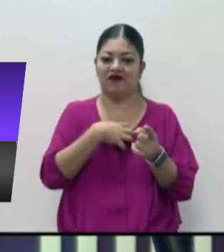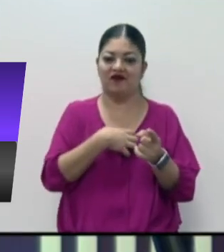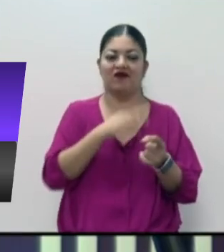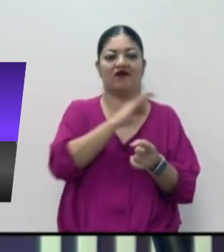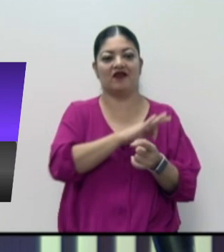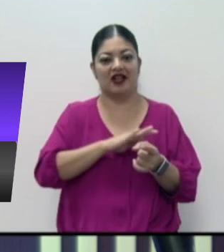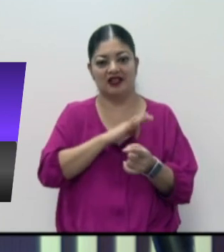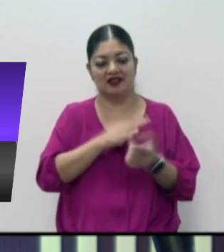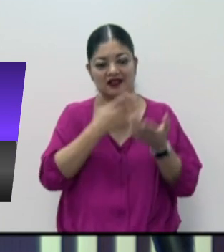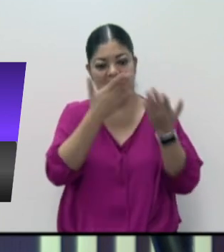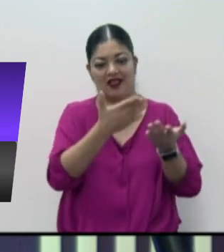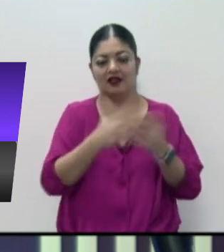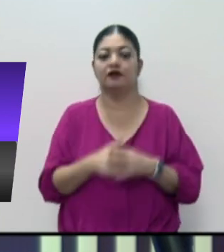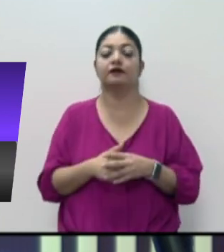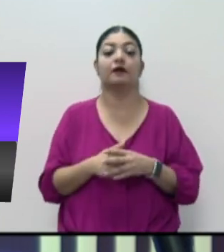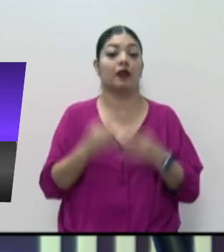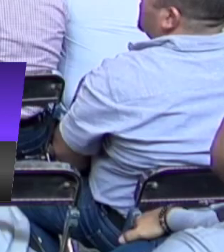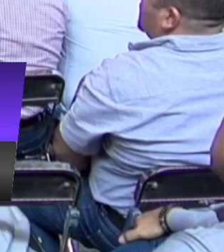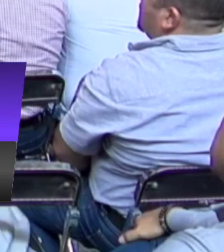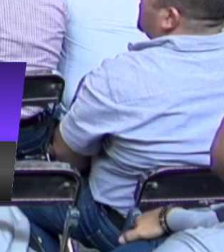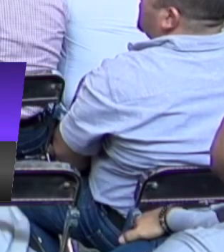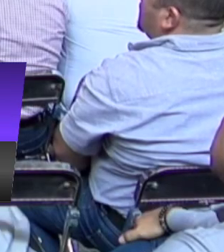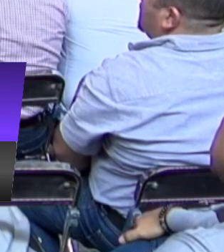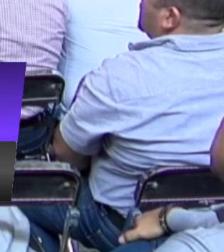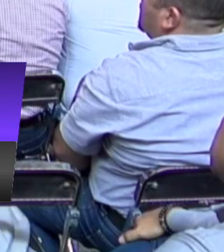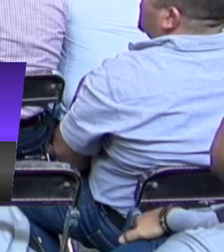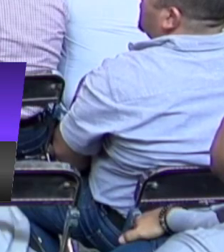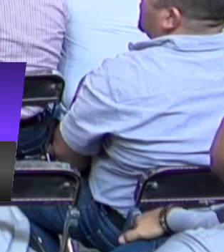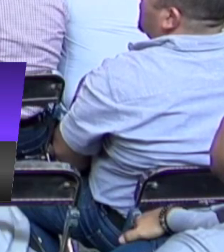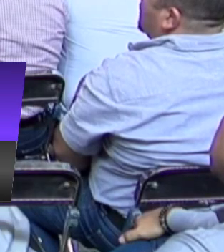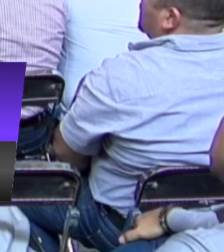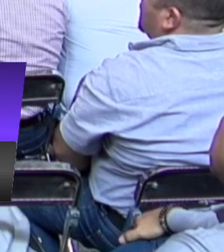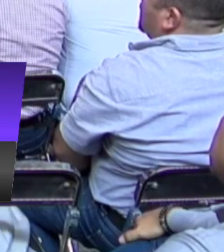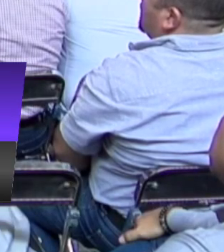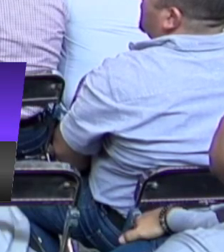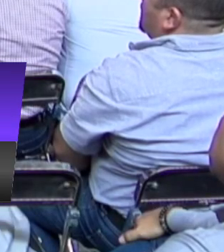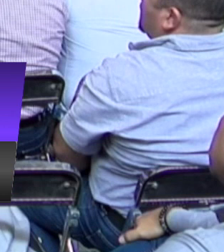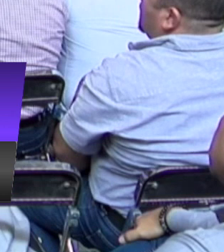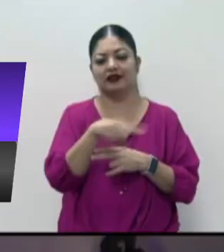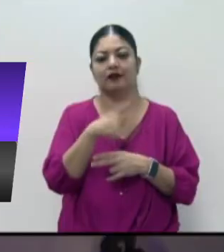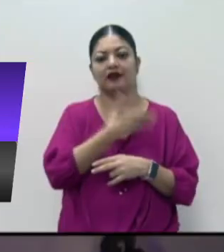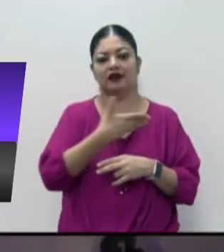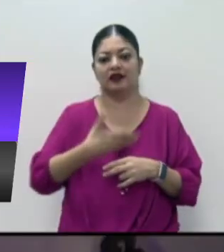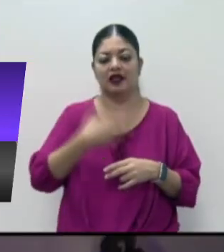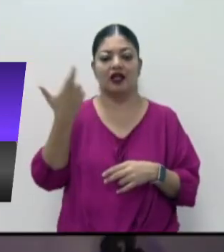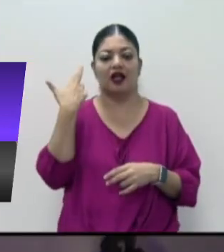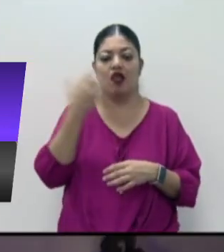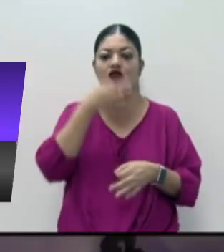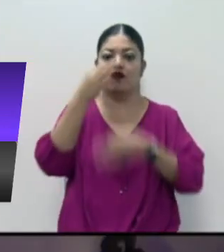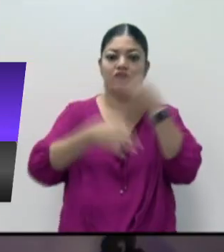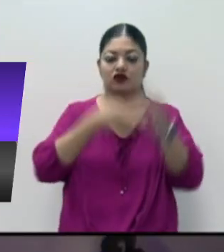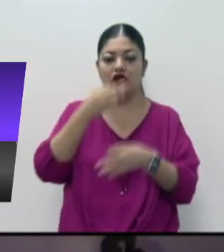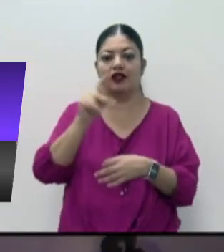Gobierno del Estado en representación del gobernador de Jalisco. Claudia Murguía, diputada del Grupo Parlamentario del PAN. Y Hortencia Noroña,